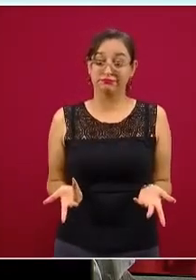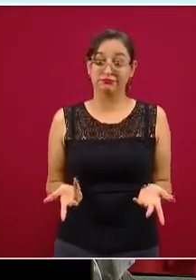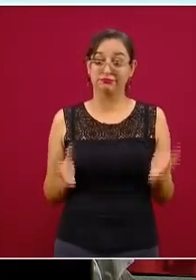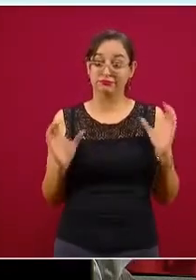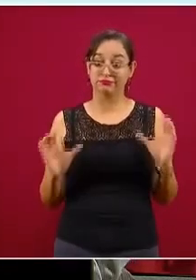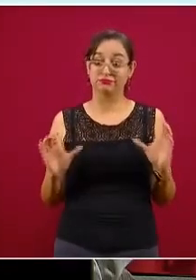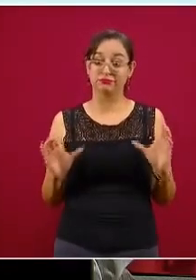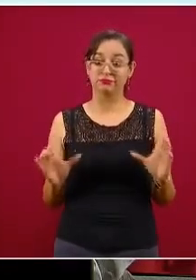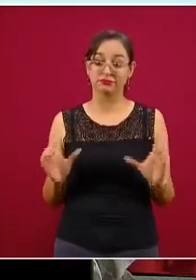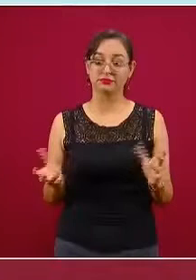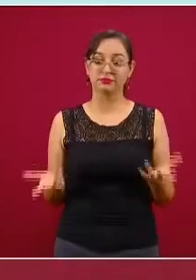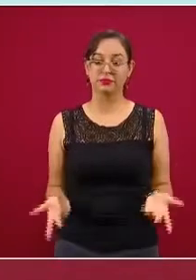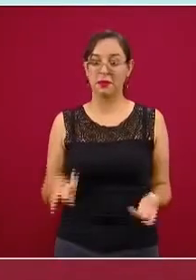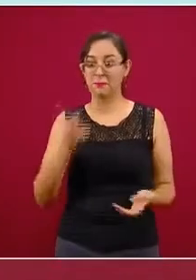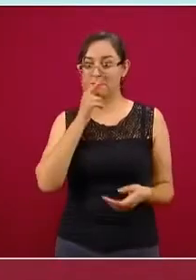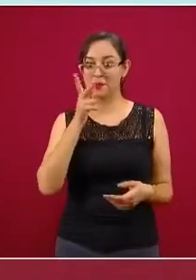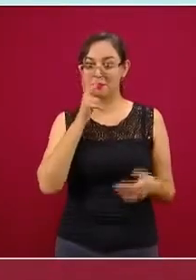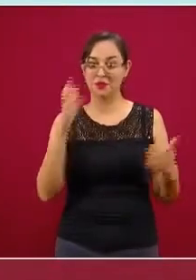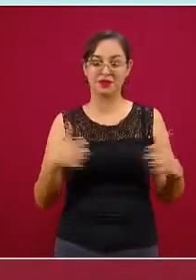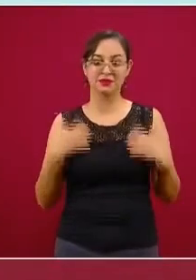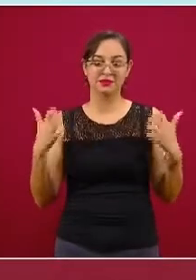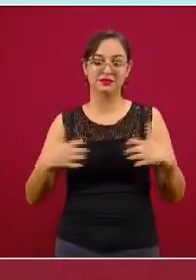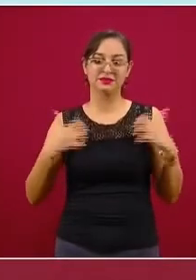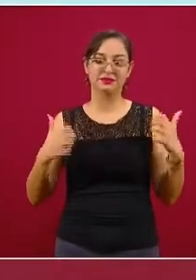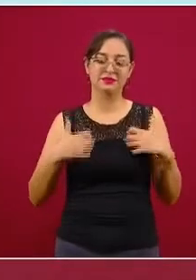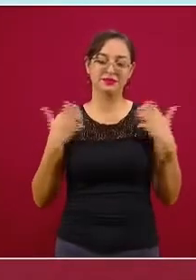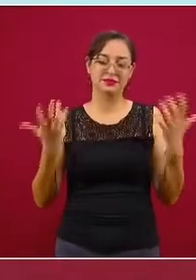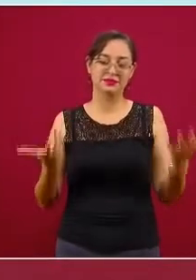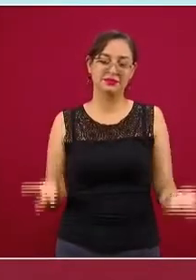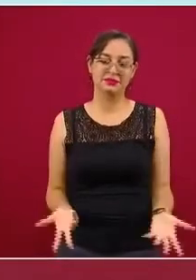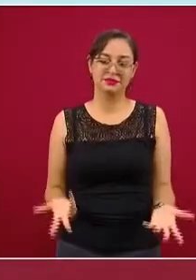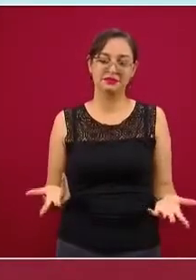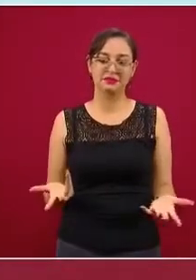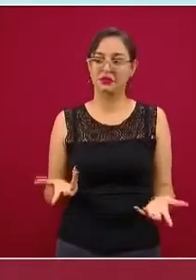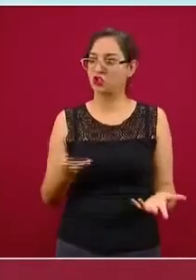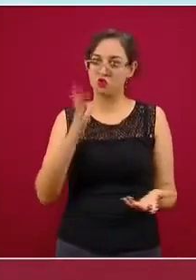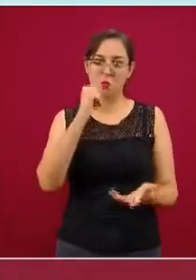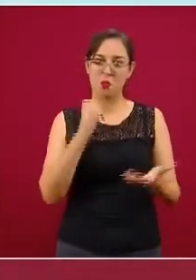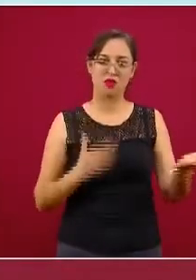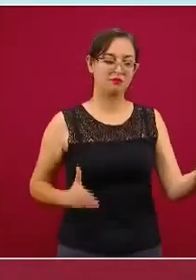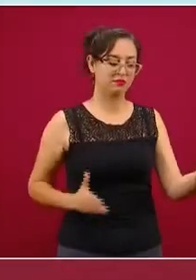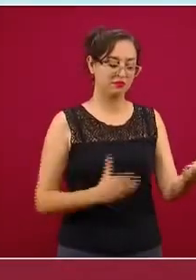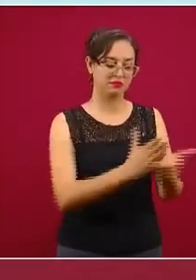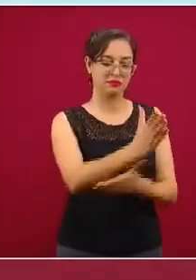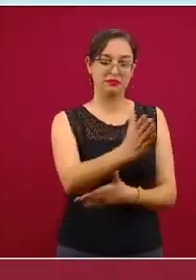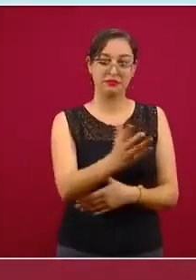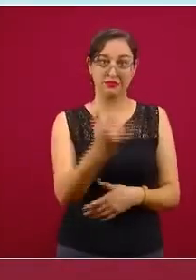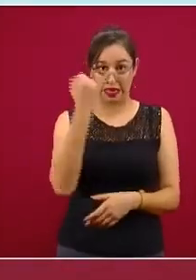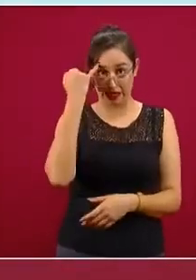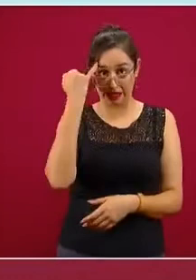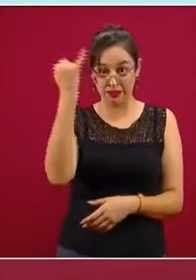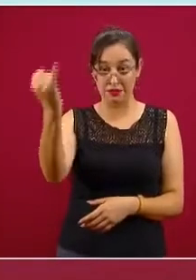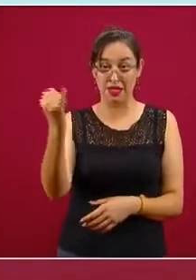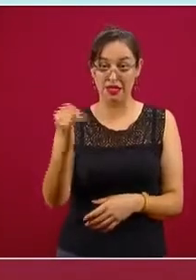aguas con un papá enojado que le dicen que no puede entrar a ver a su hijo